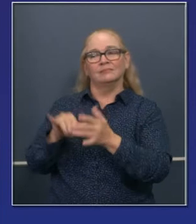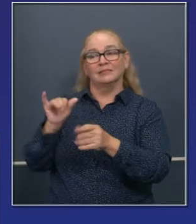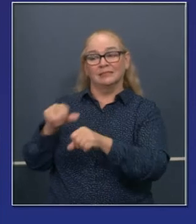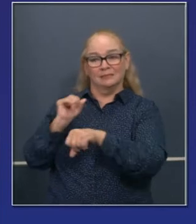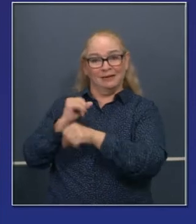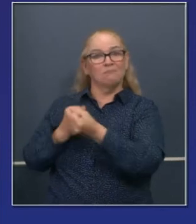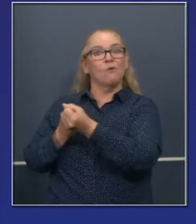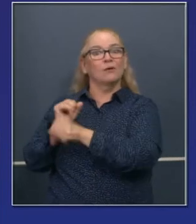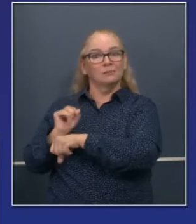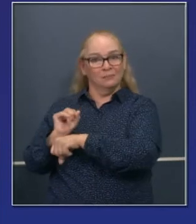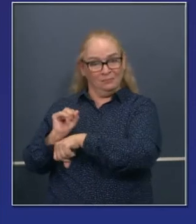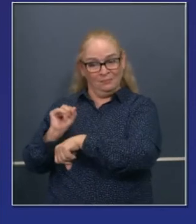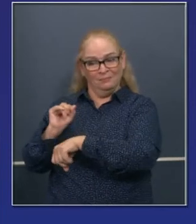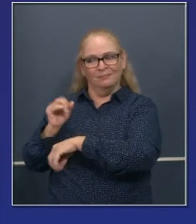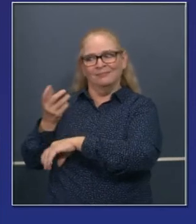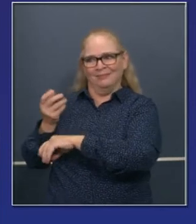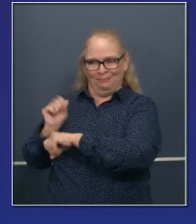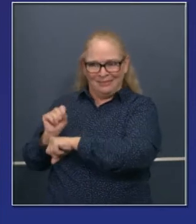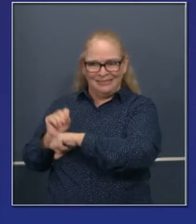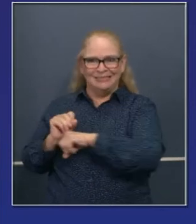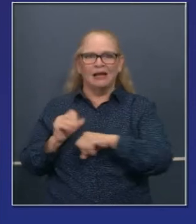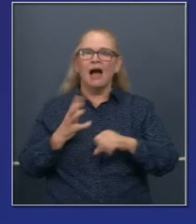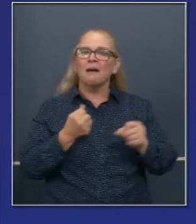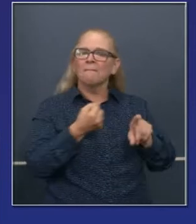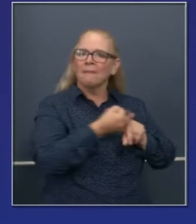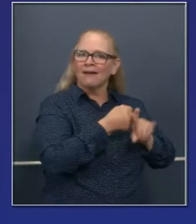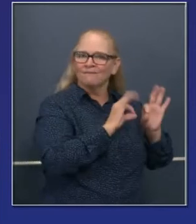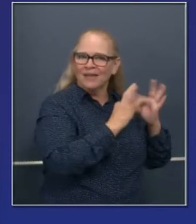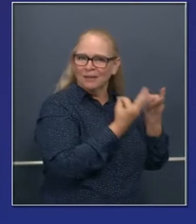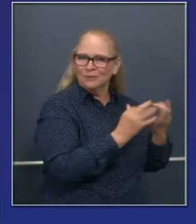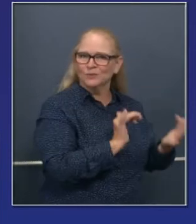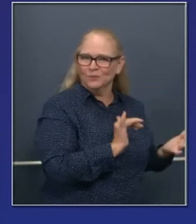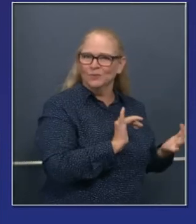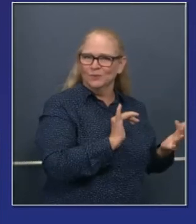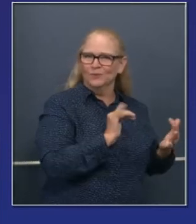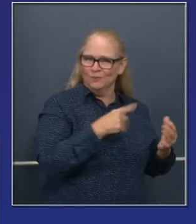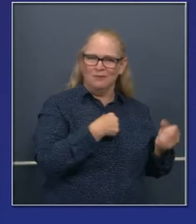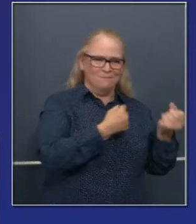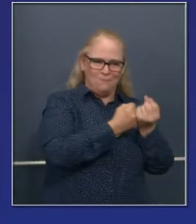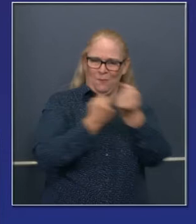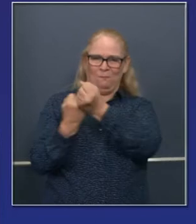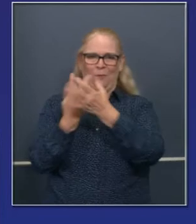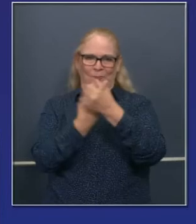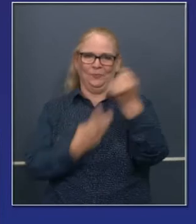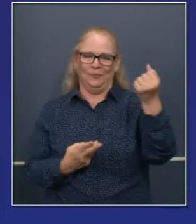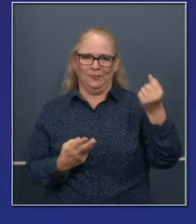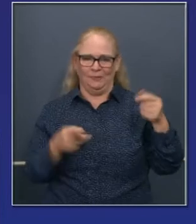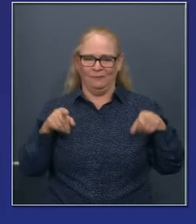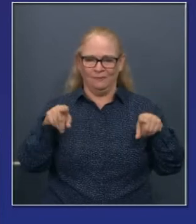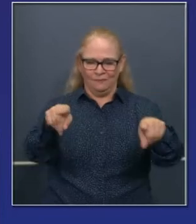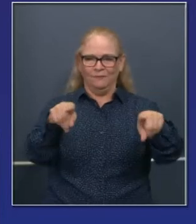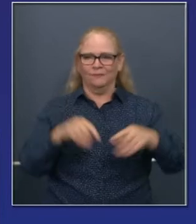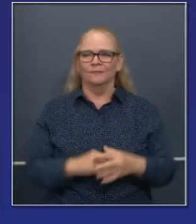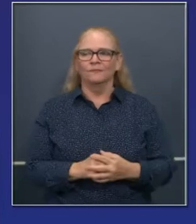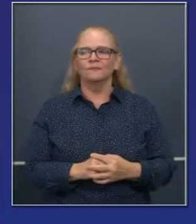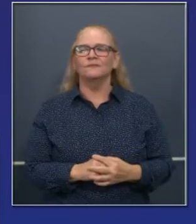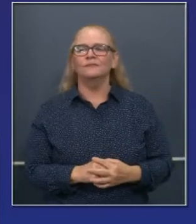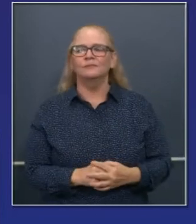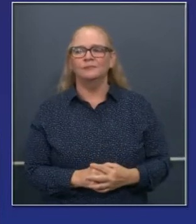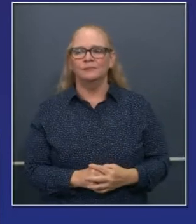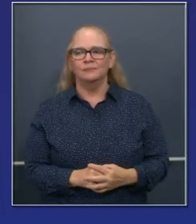necesidades y también queremos ayudar al acercamiento que hemos hecho en este espacio en las